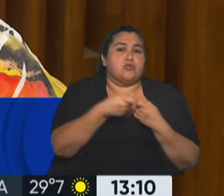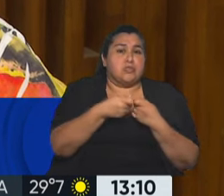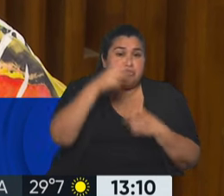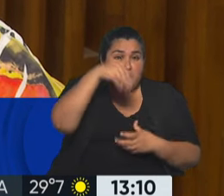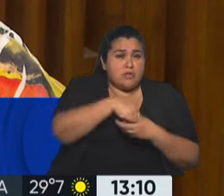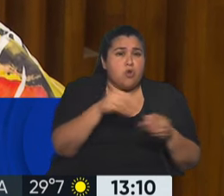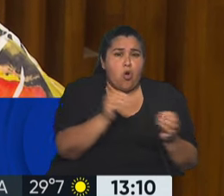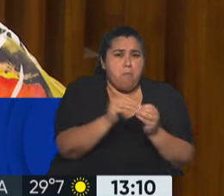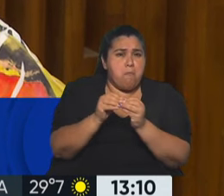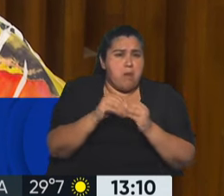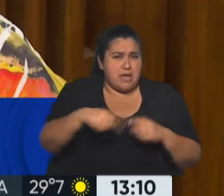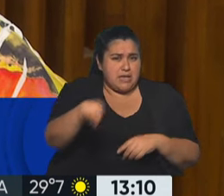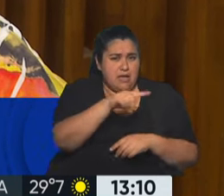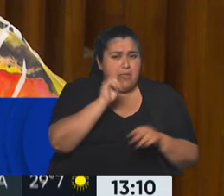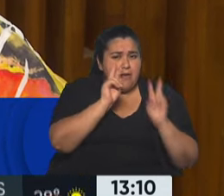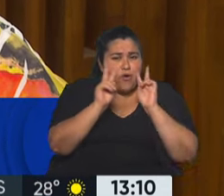no,